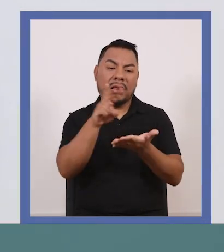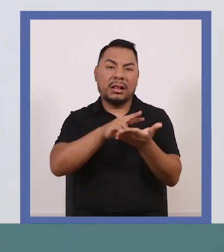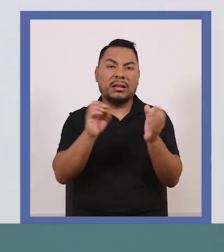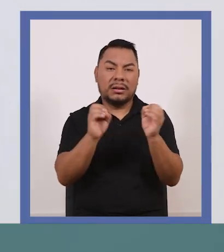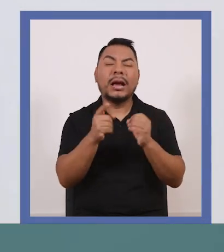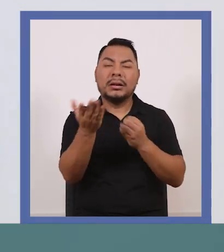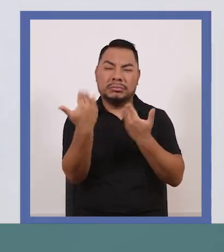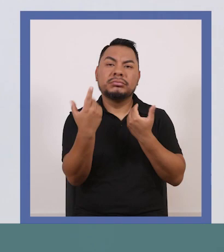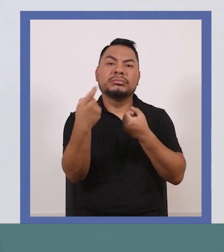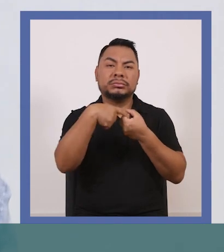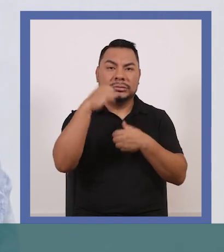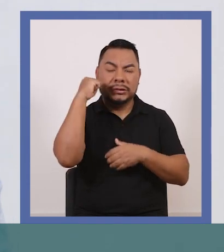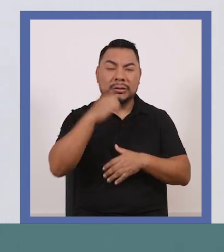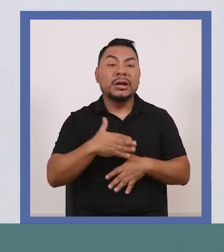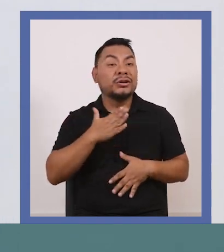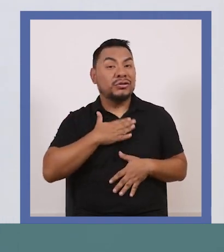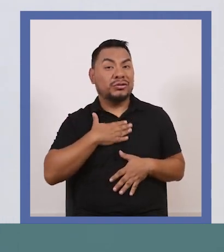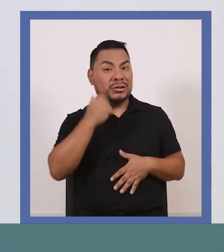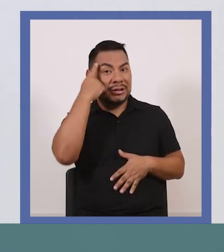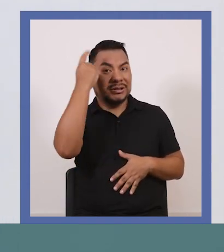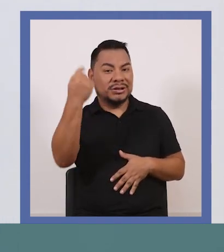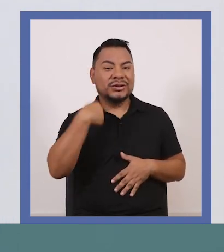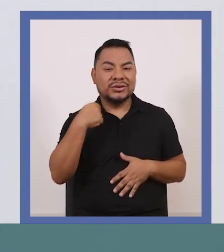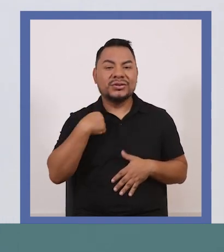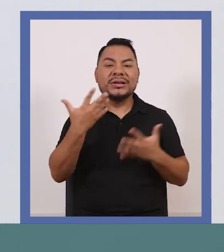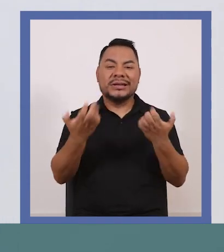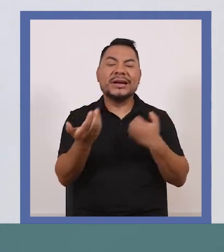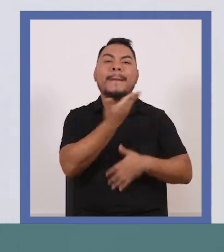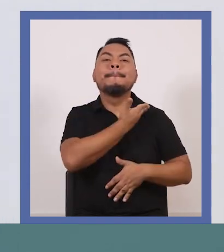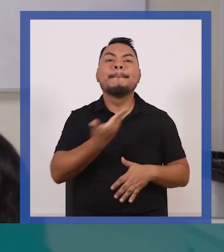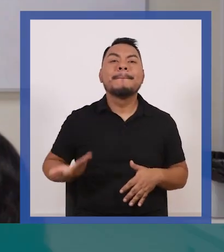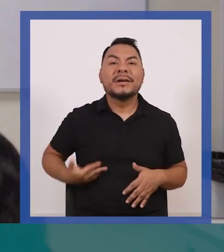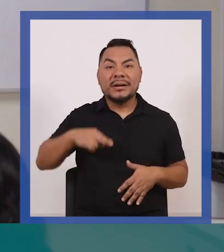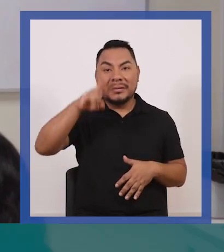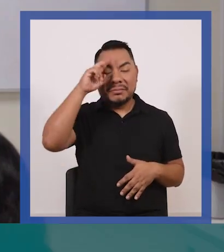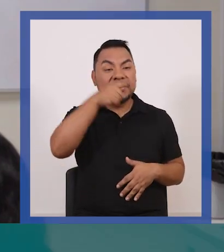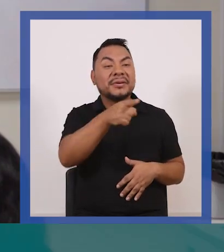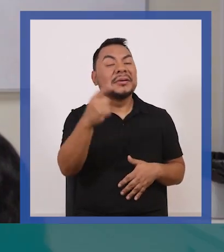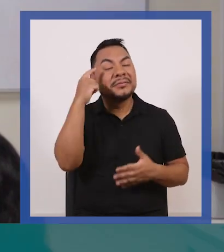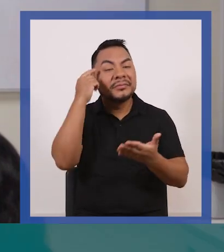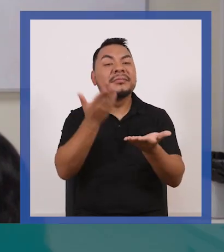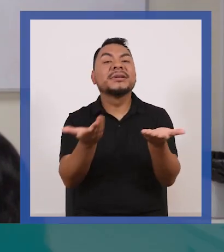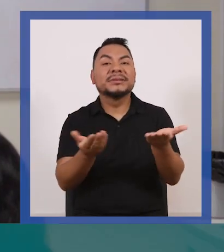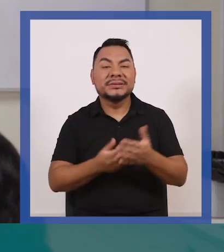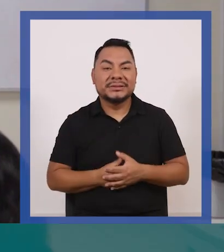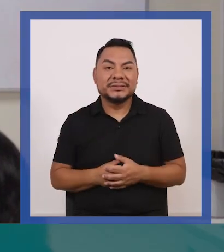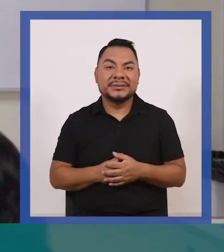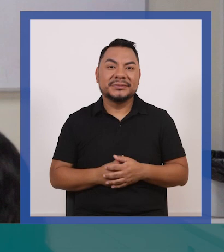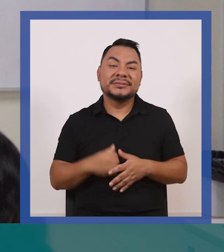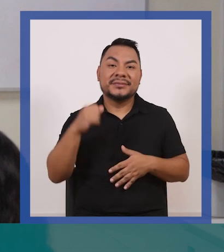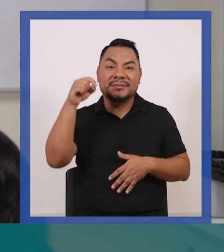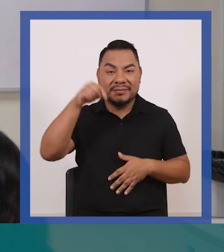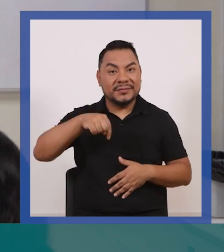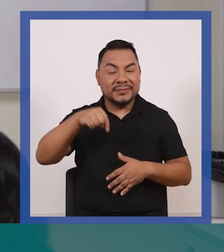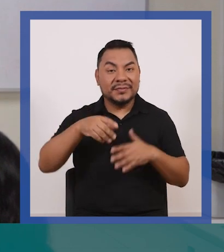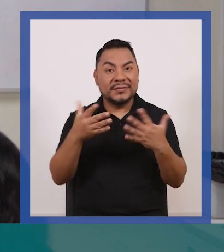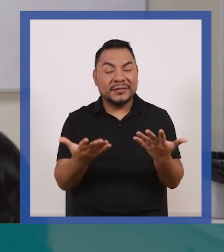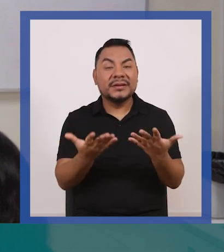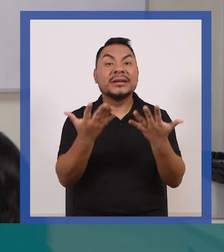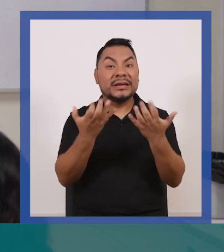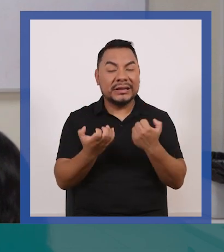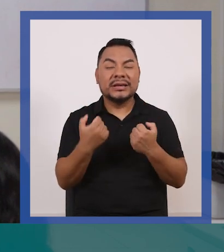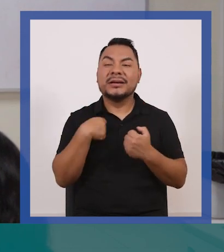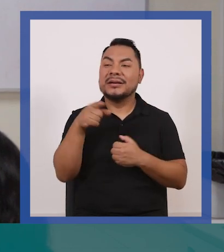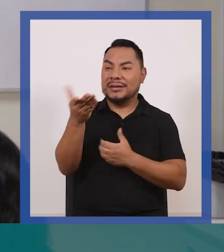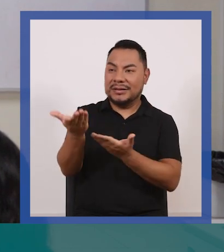porque yo también tengo un sueño, Rubí. Yo sueño con ser presidente del Perú. ¿Qué les parece, Chico? Y en esta ocasión